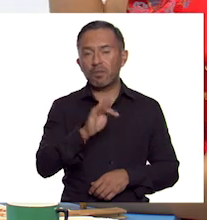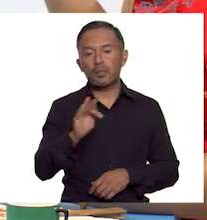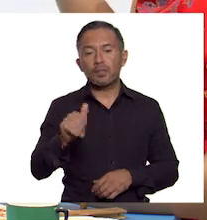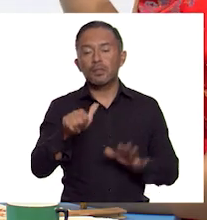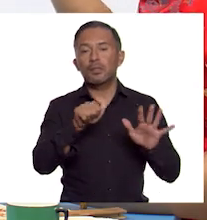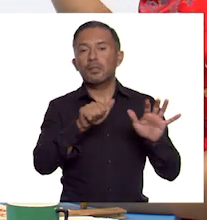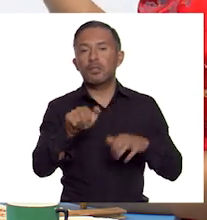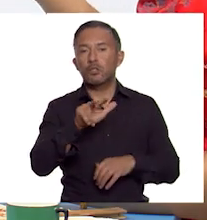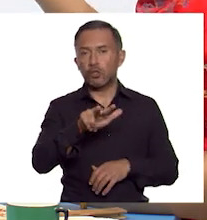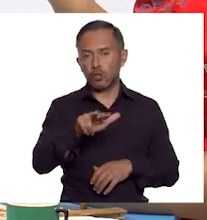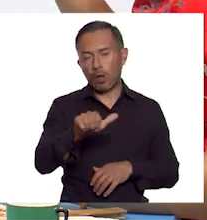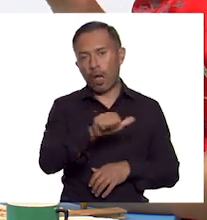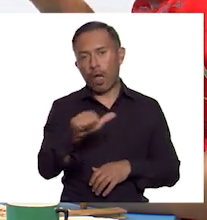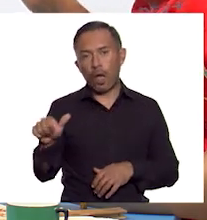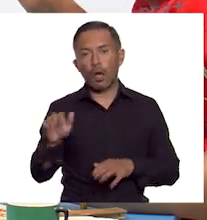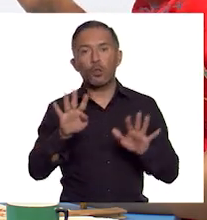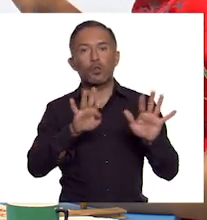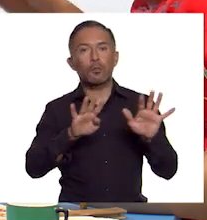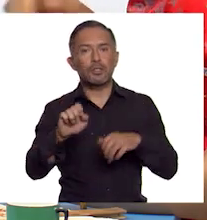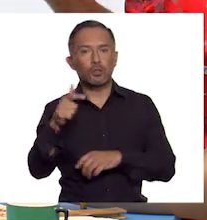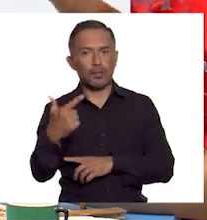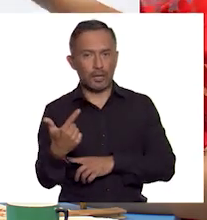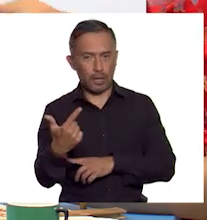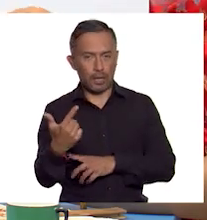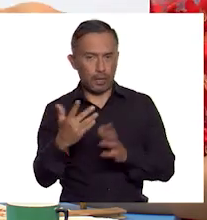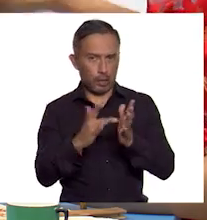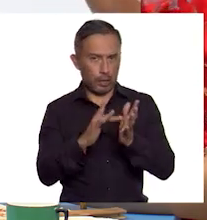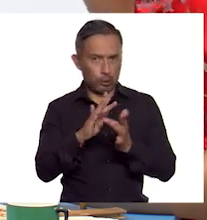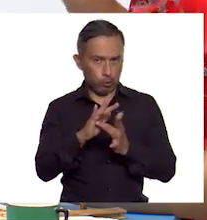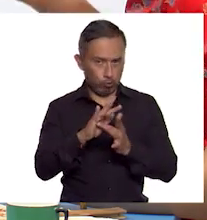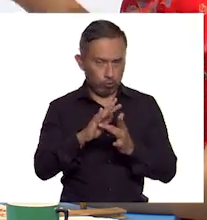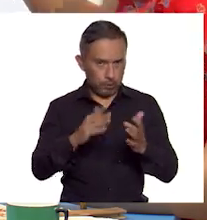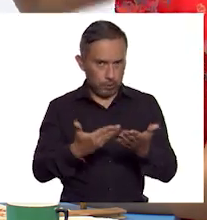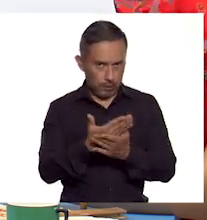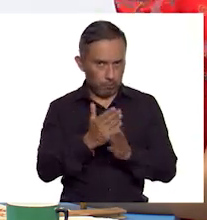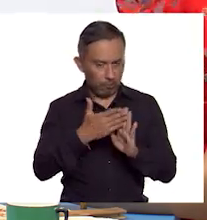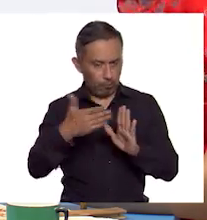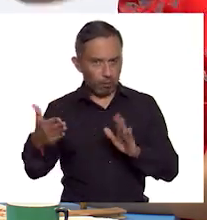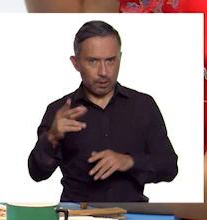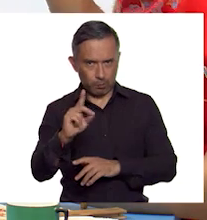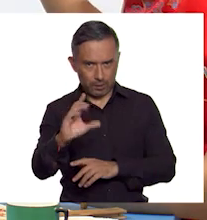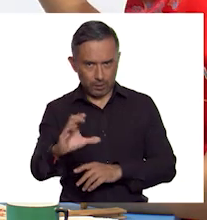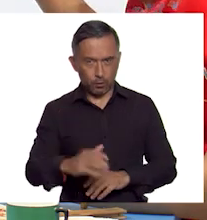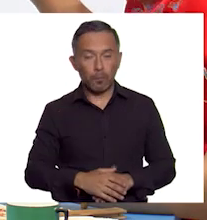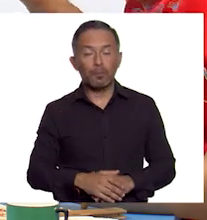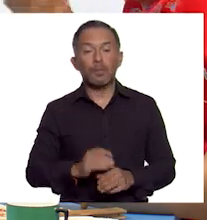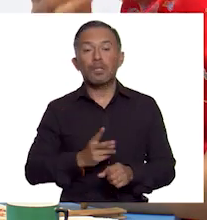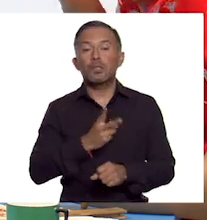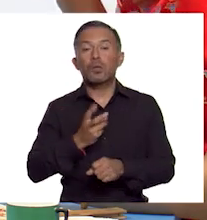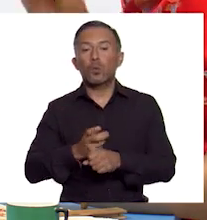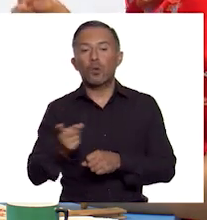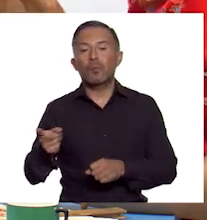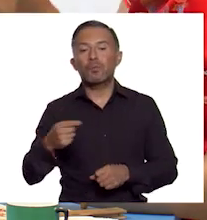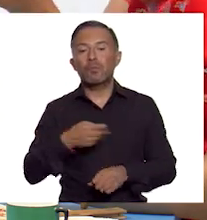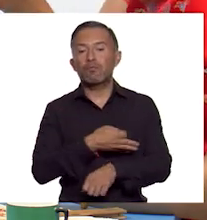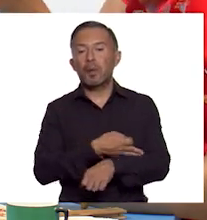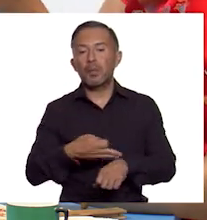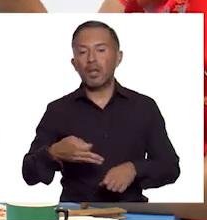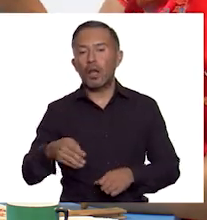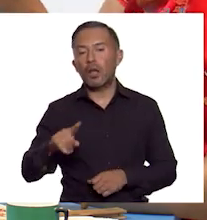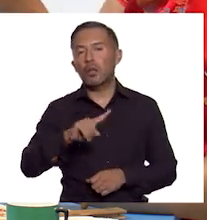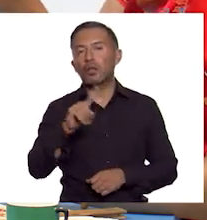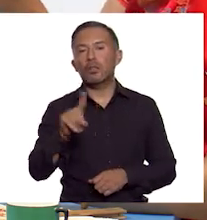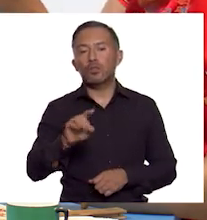al 907 después de Cristo. Luego, coloquemos a la dinastía Song, que comprendió